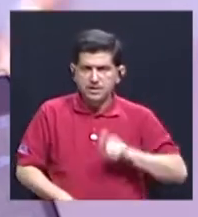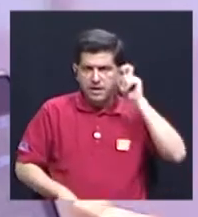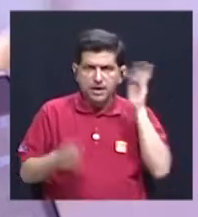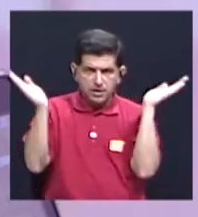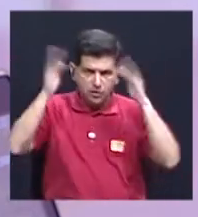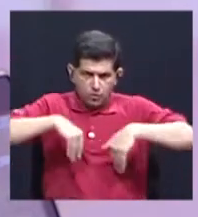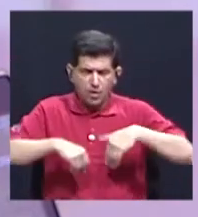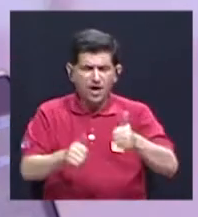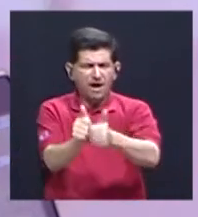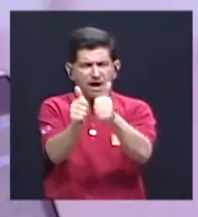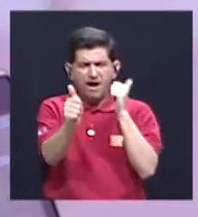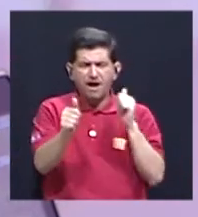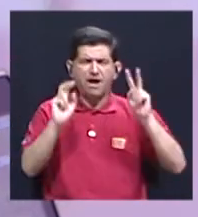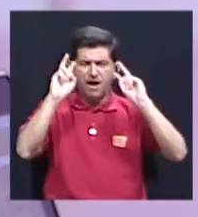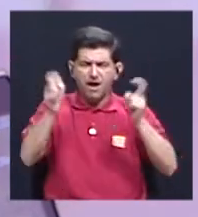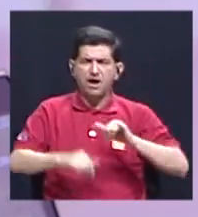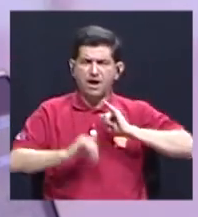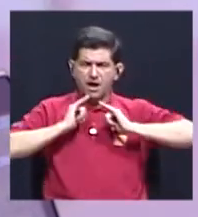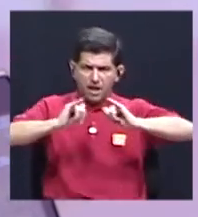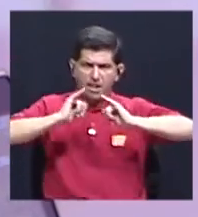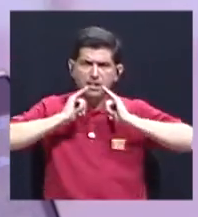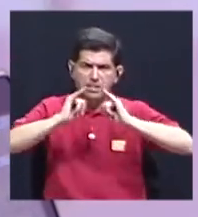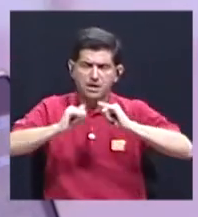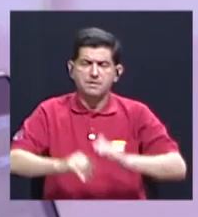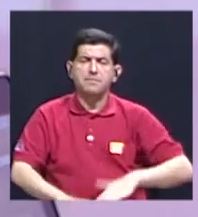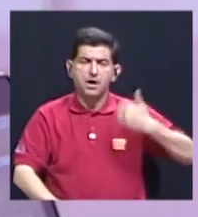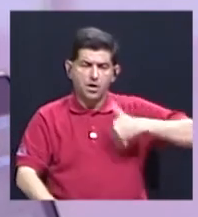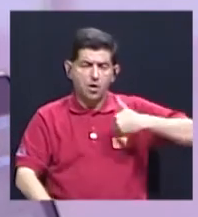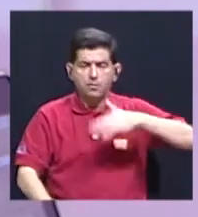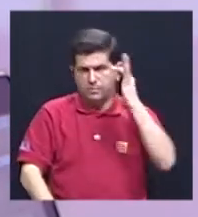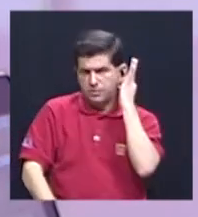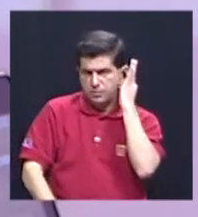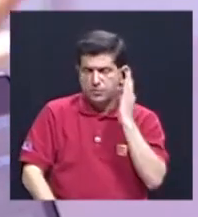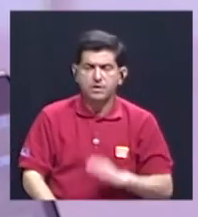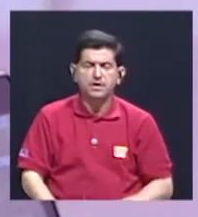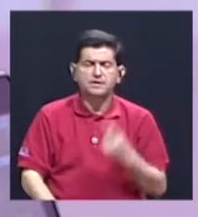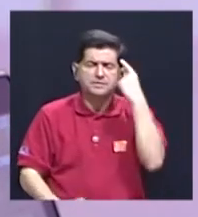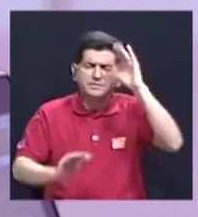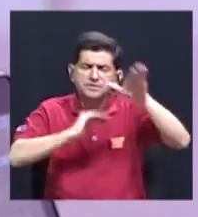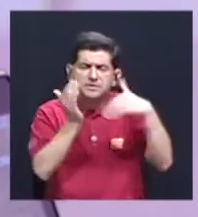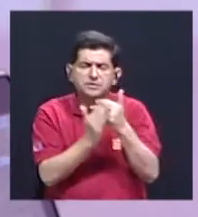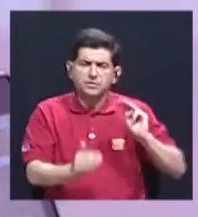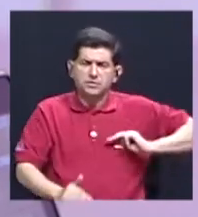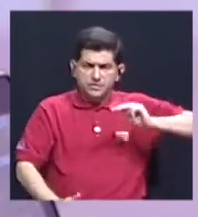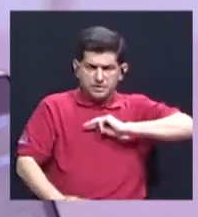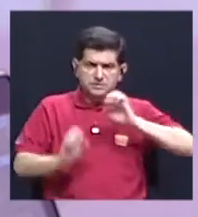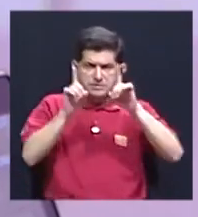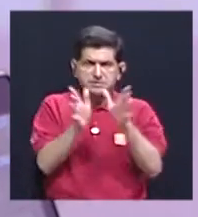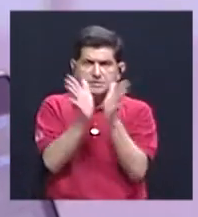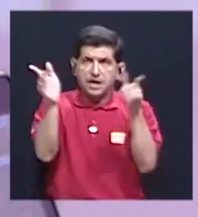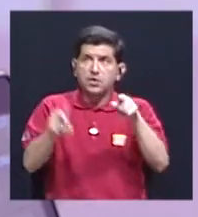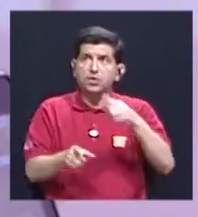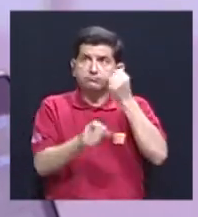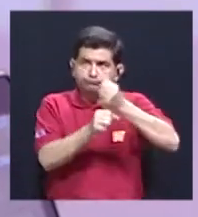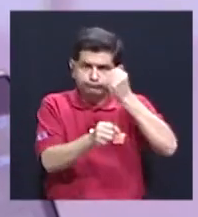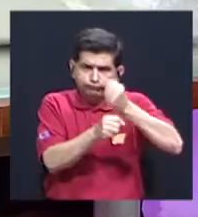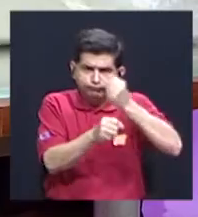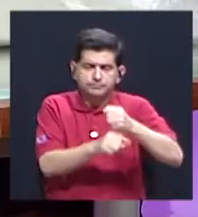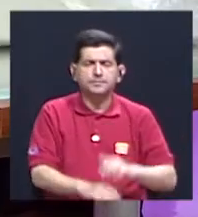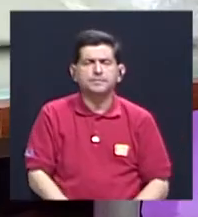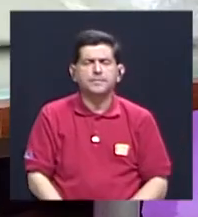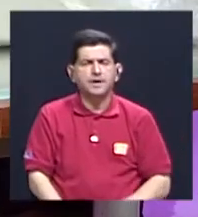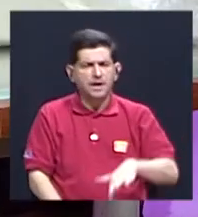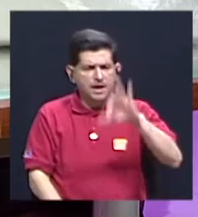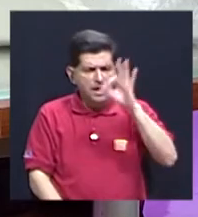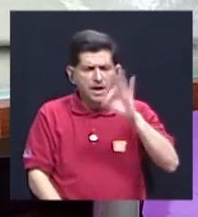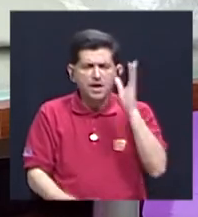rezago en el tema de igualdad entre hombres y mujeres a nivel de todo el Ministerio de Educación Pública. Eso es lo que estamos trabajando. Ok. Hay